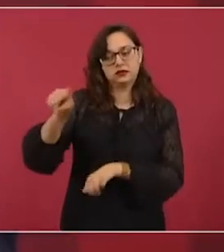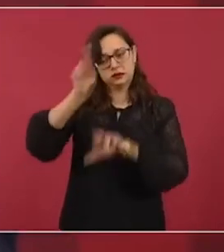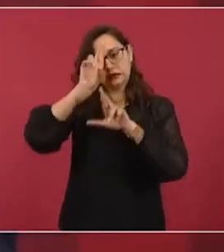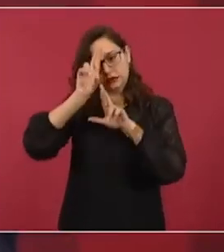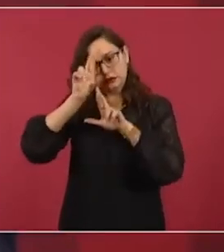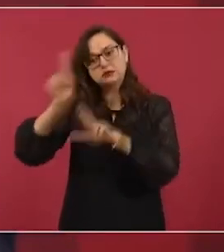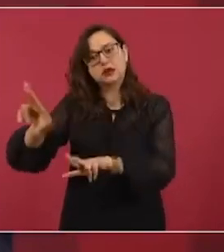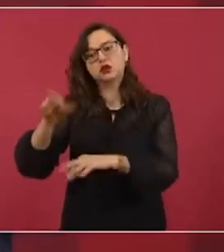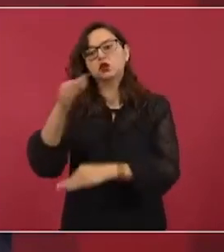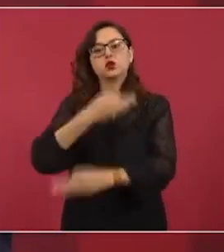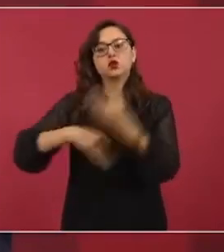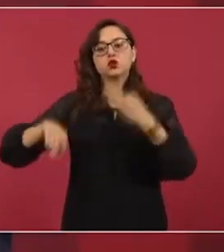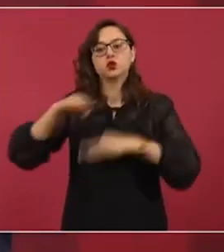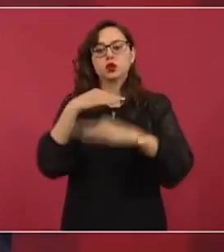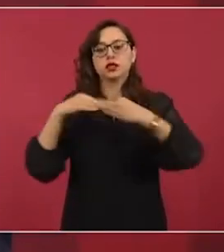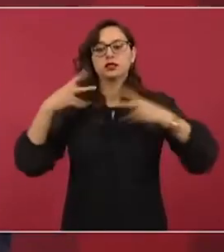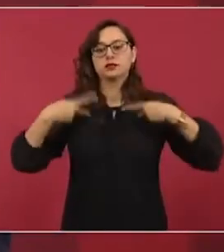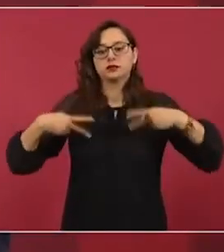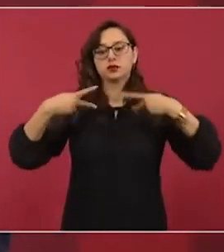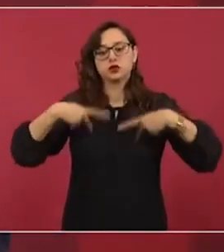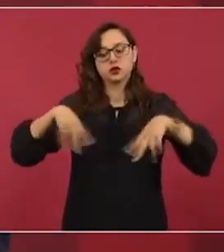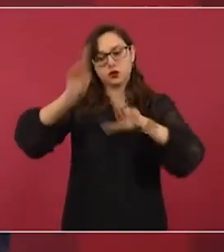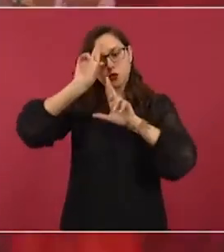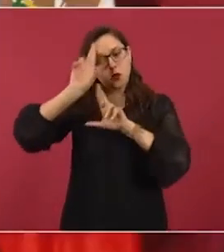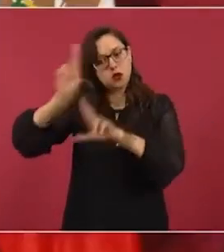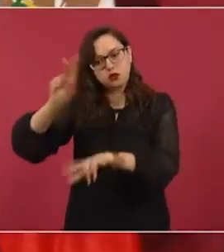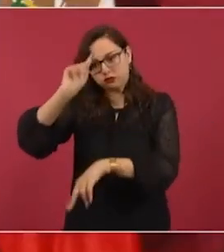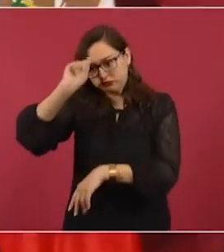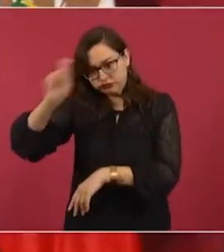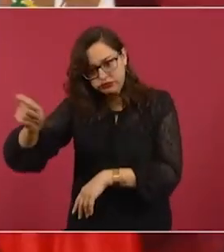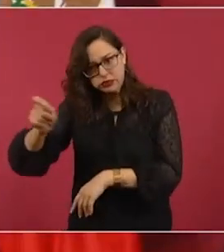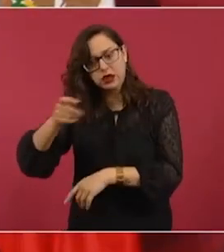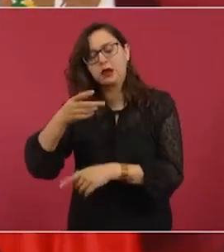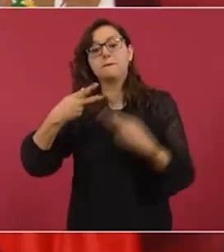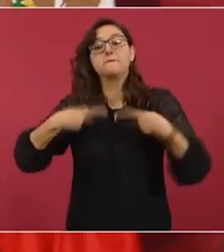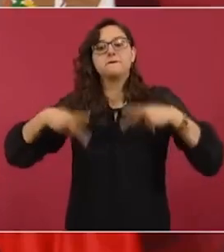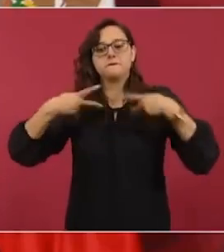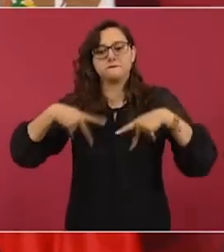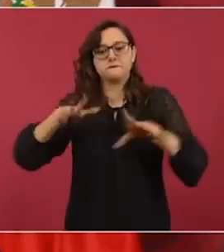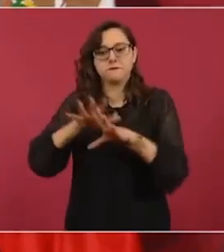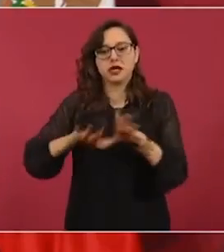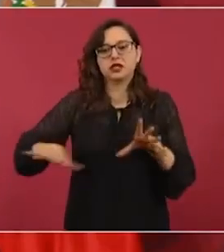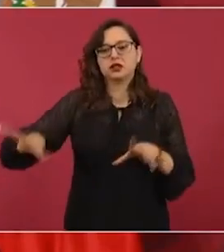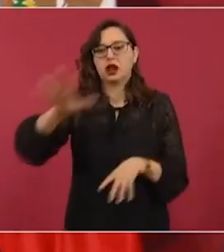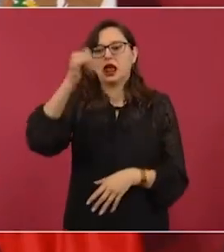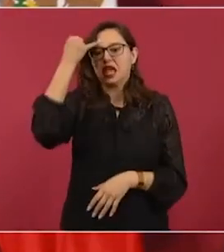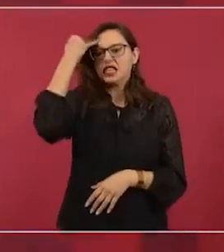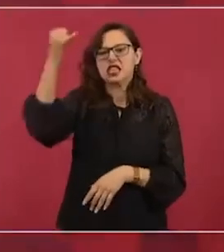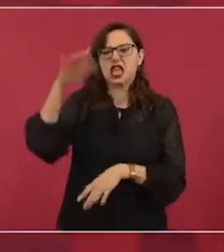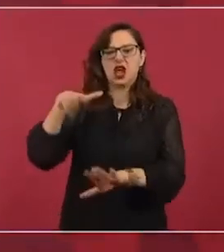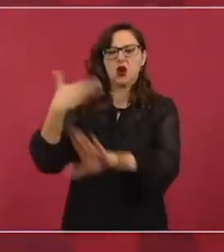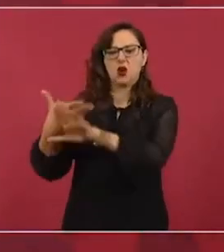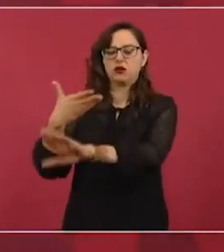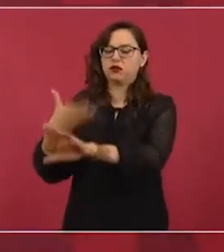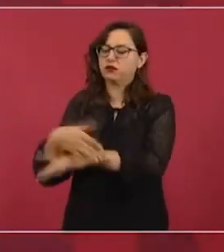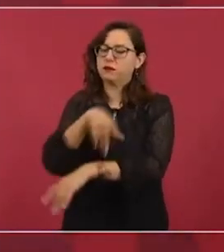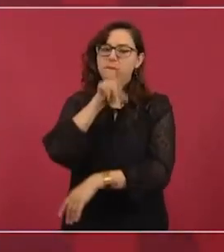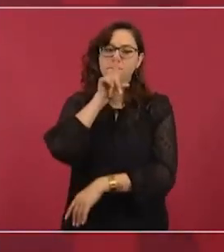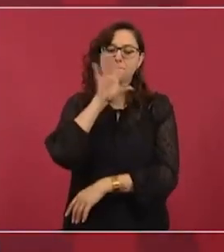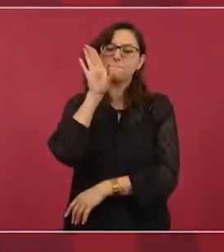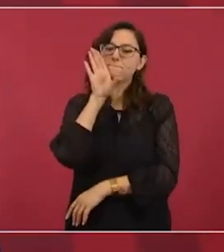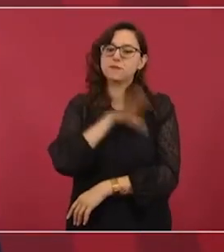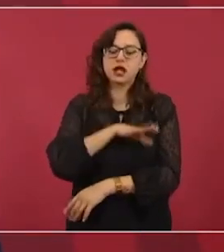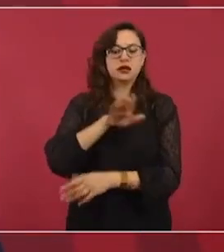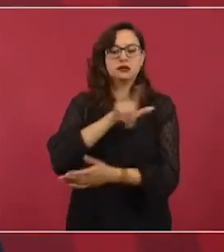de consideración a los pueblos, el estigmatizarlos. Cuando